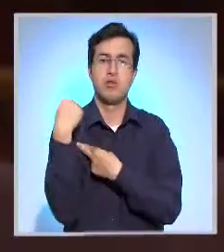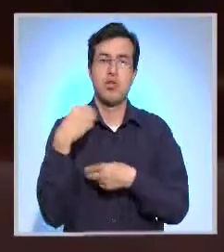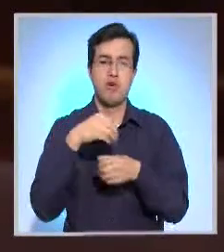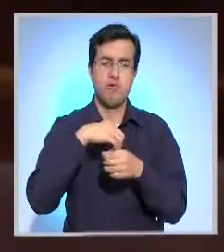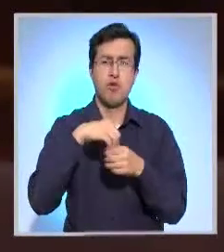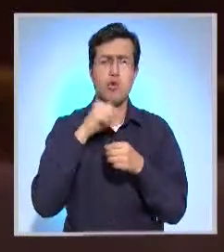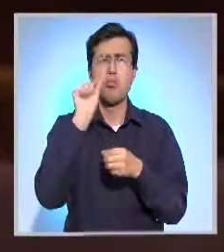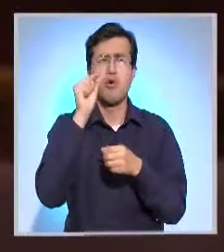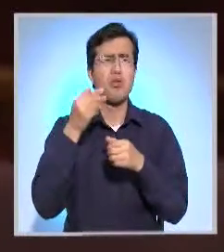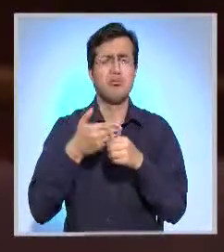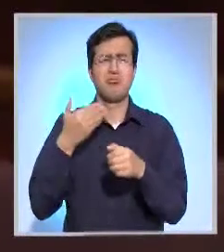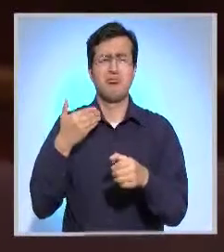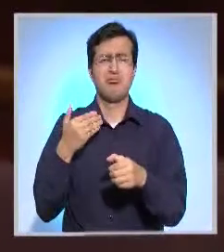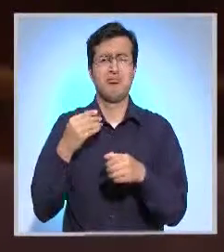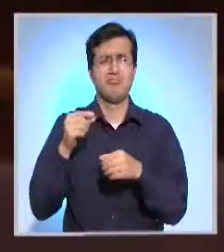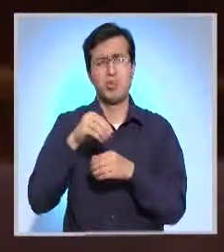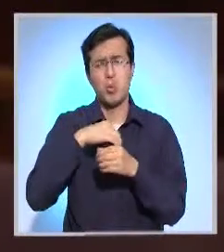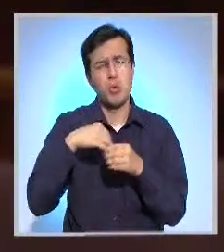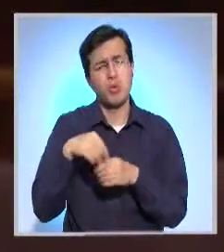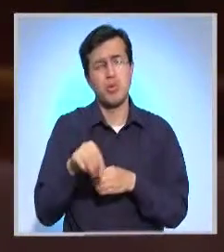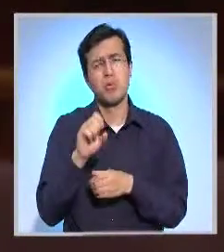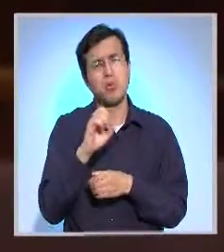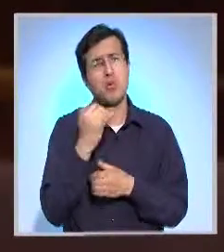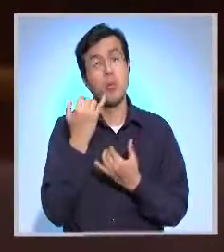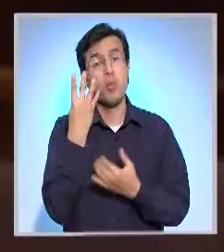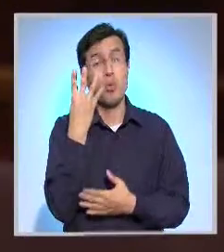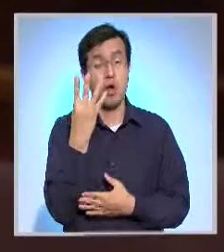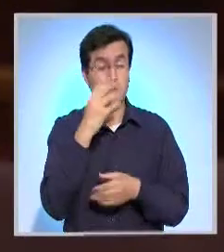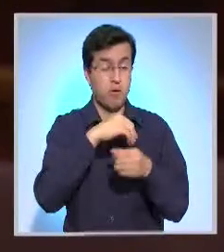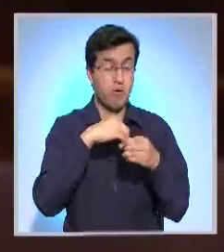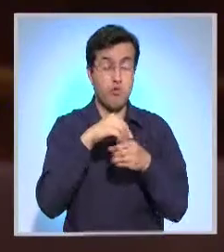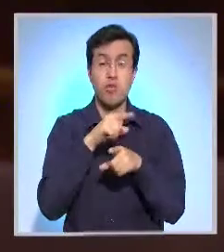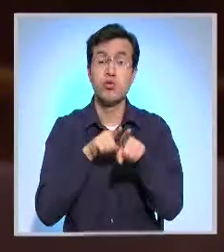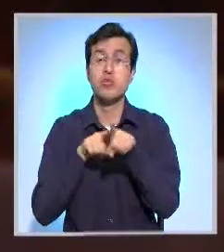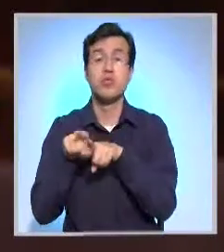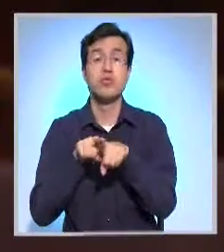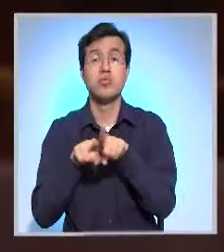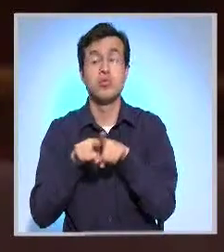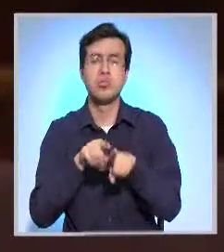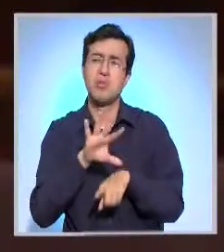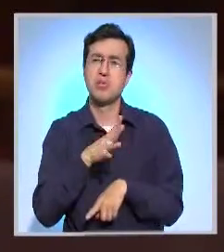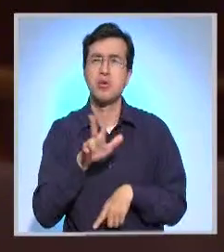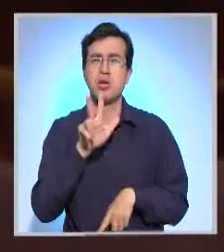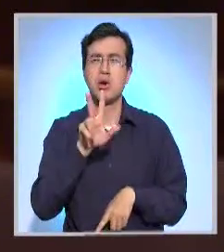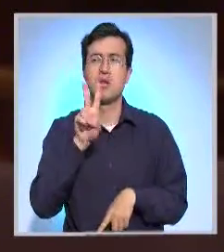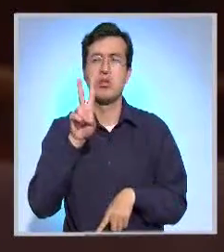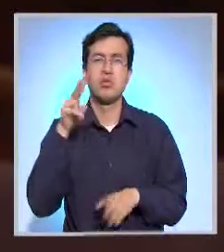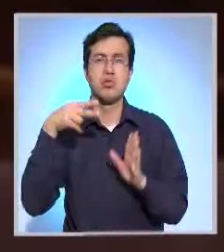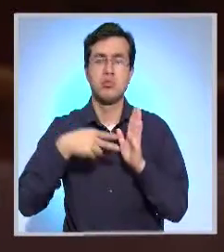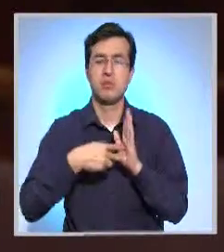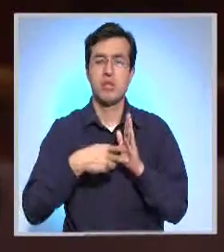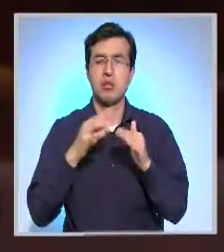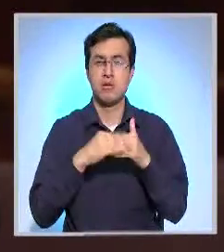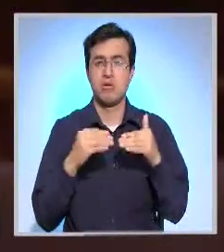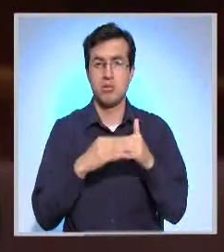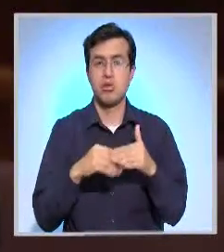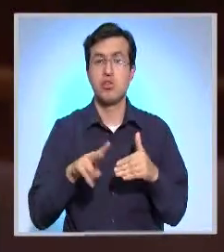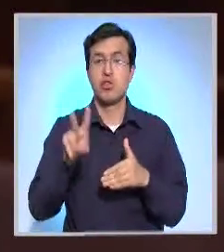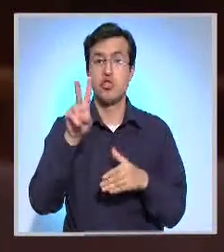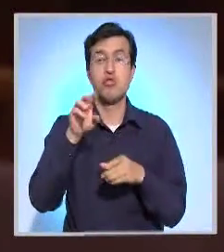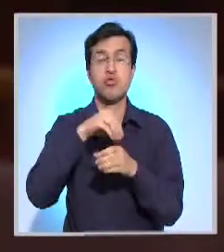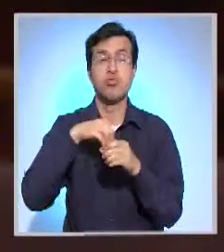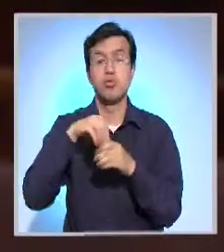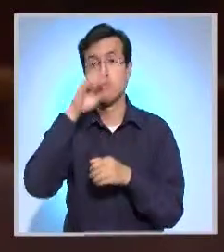desde hace poco tiempo, pero estamos hablando de cuatro fondos concursables, un total de 32 mil dólares y además dos fondos